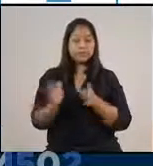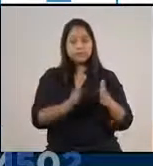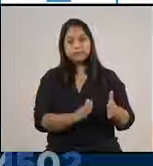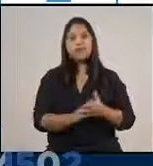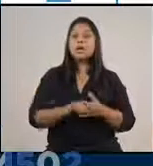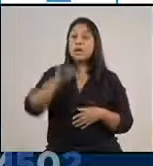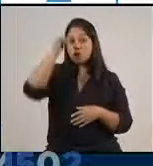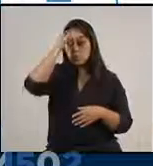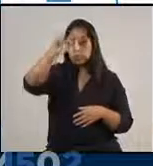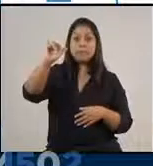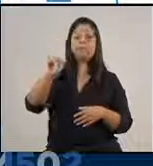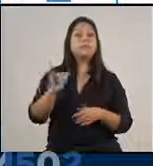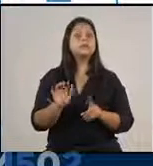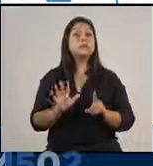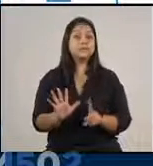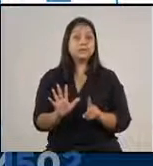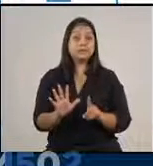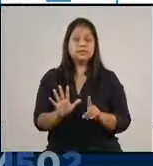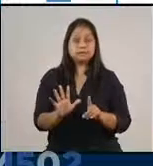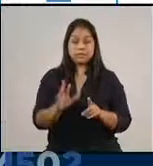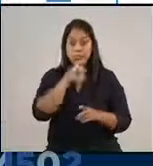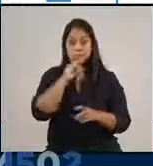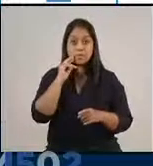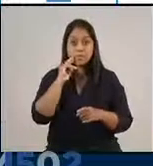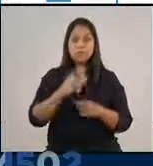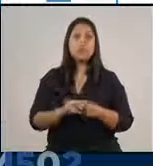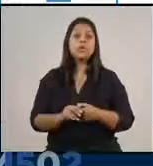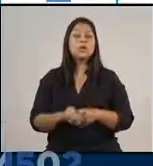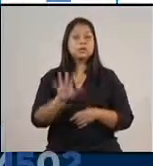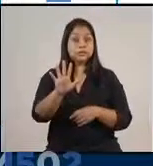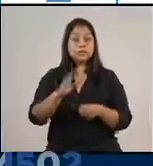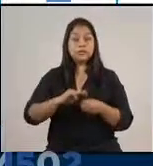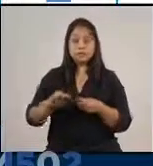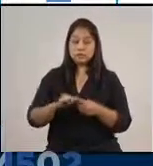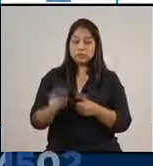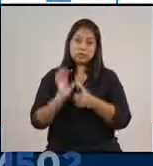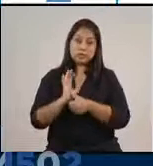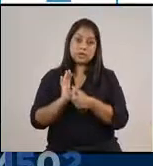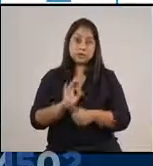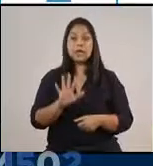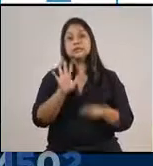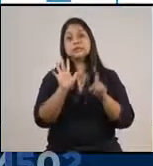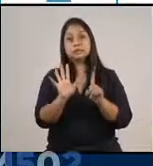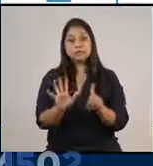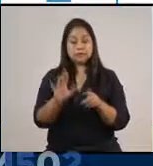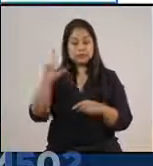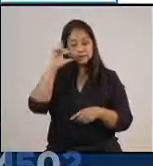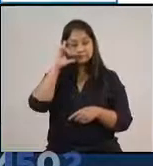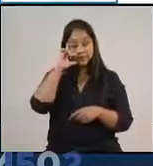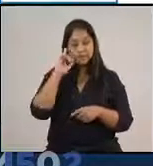En Jutiapa, 6 municipios en alerta roja, 5 en alerta anaranjada y 6 en alerta amarilla.